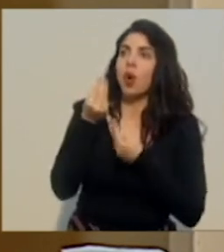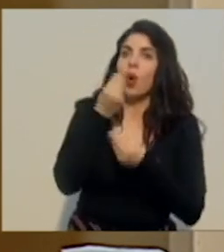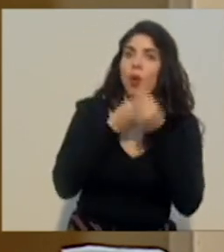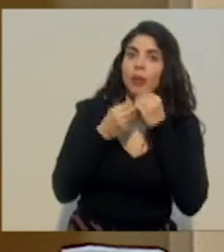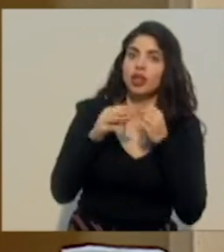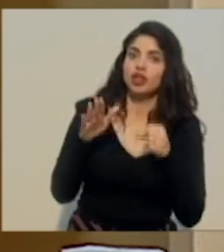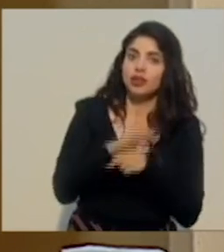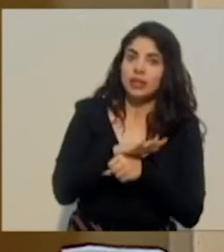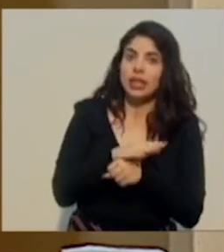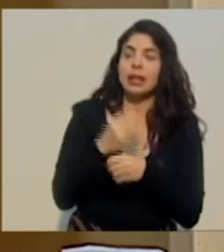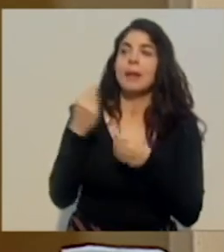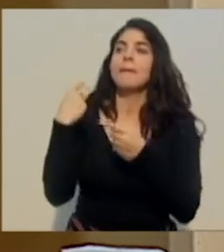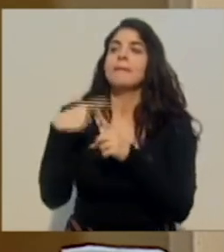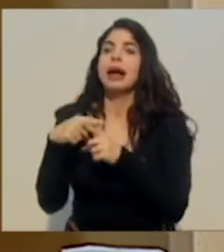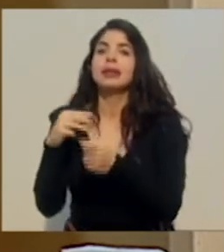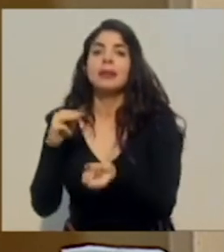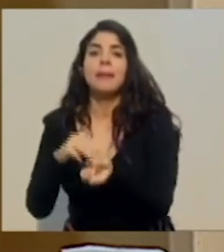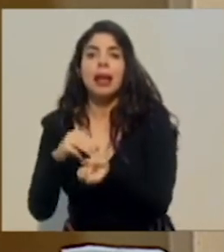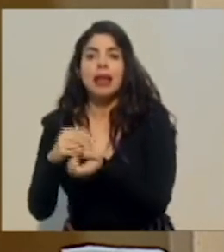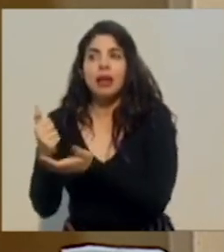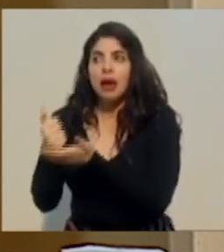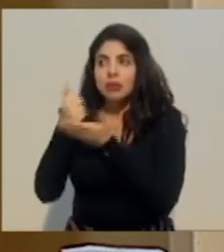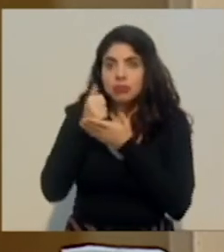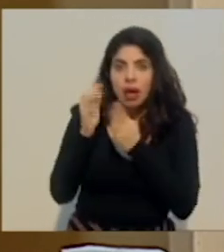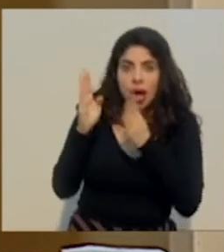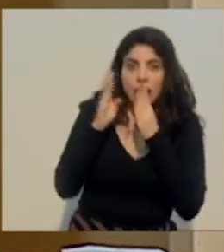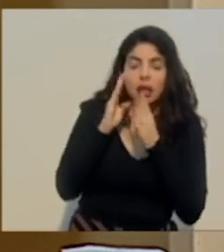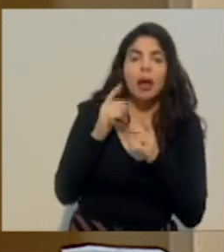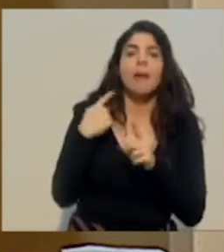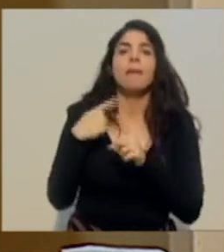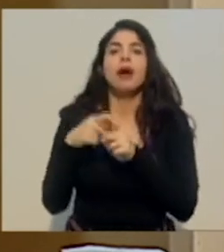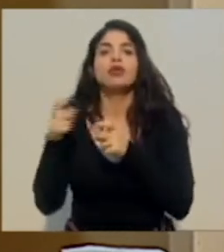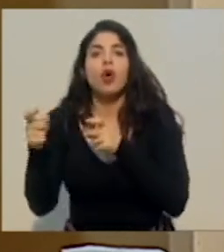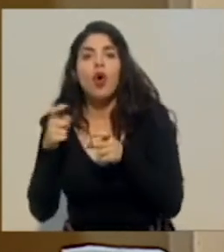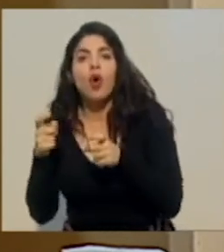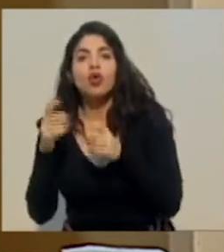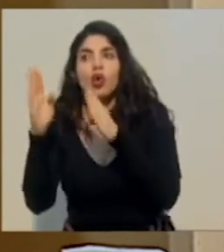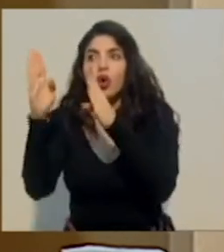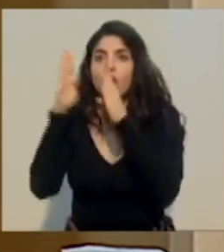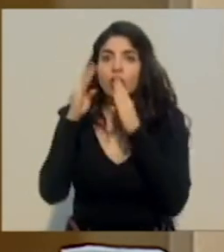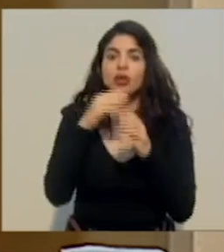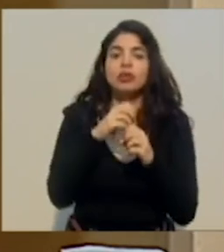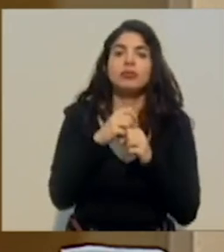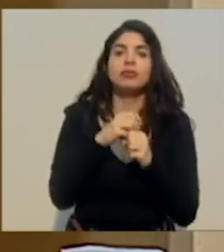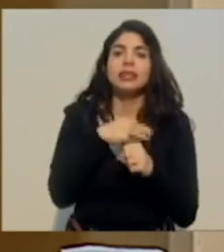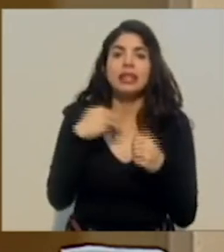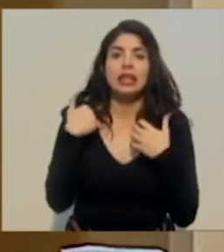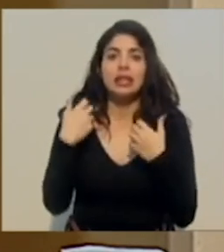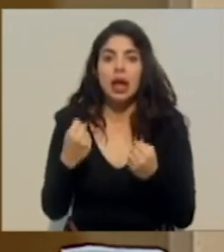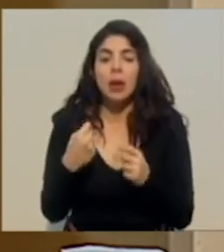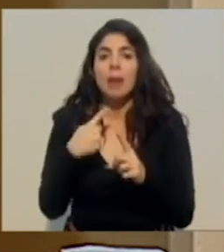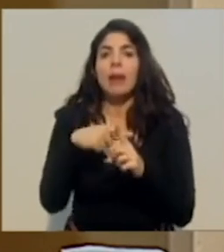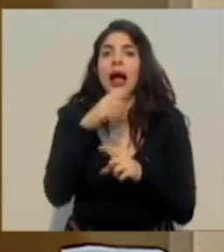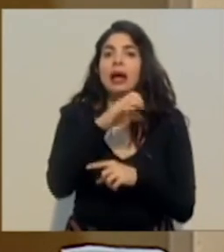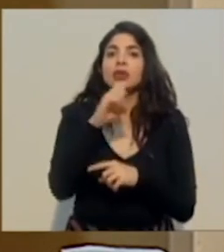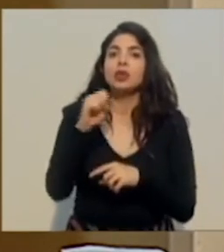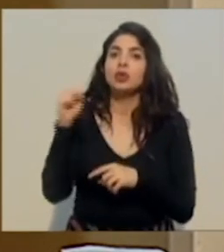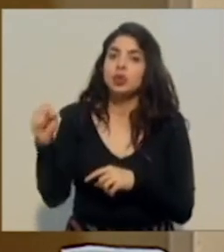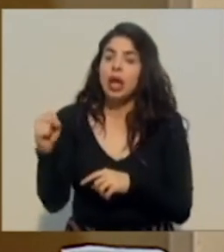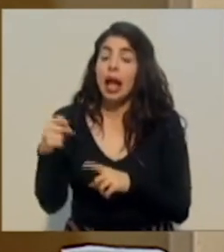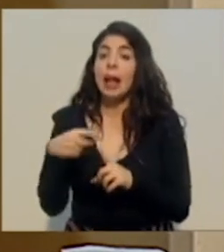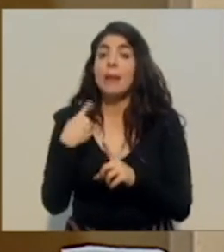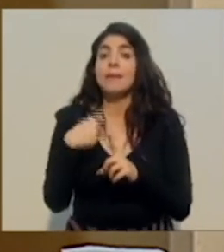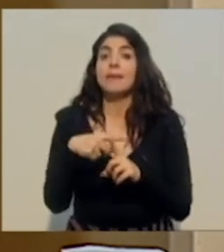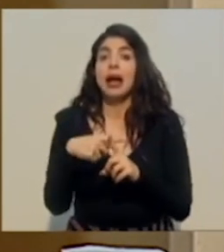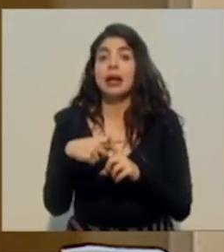asistencia médica, control y seguimiento por parte del Ministerio de Salud y de la Caja Costavicense del Seguro Social. Asimismo,